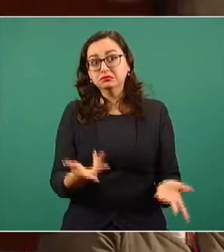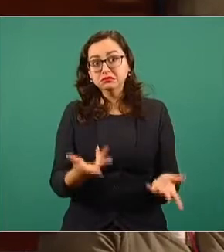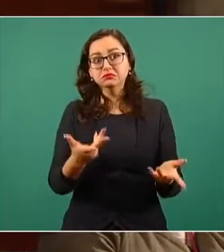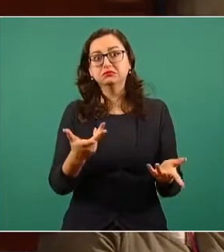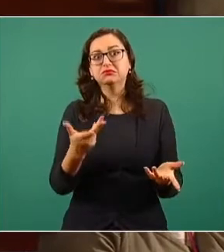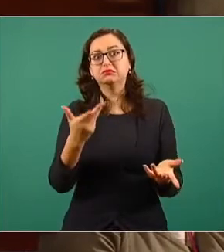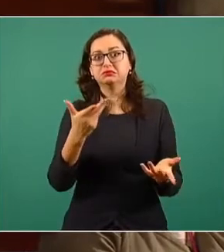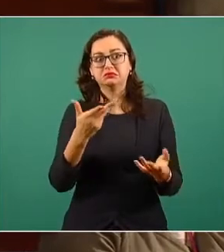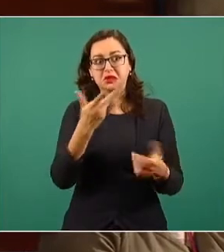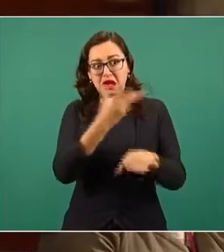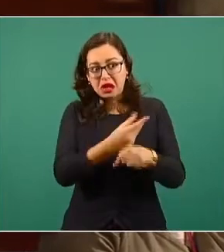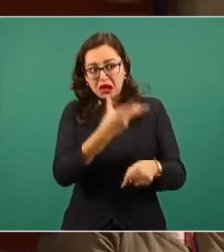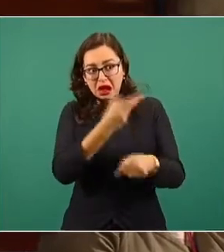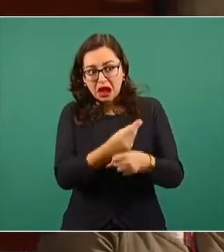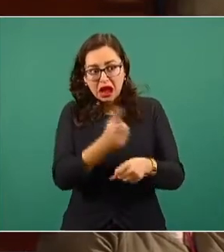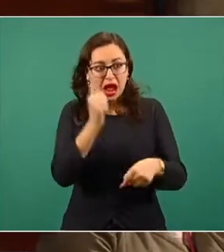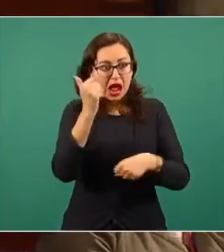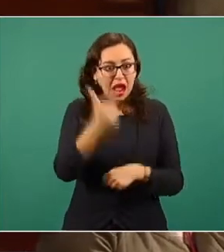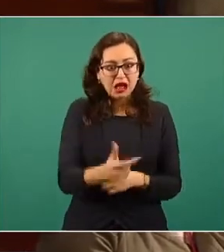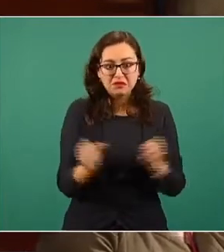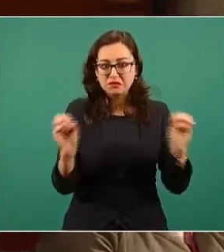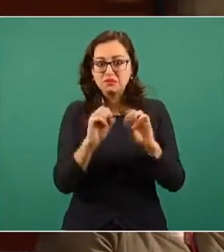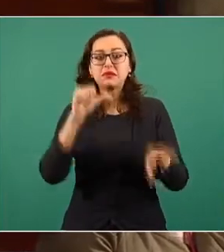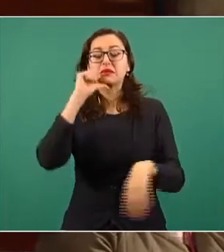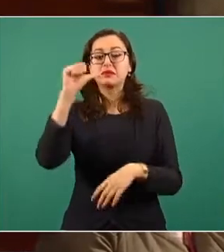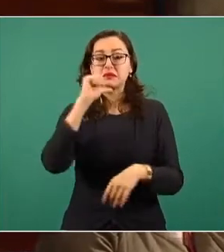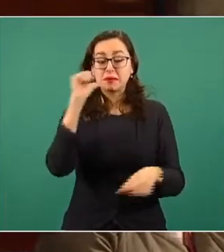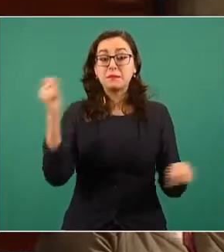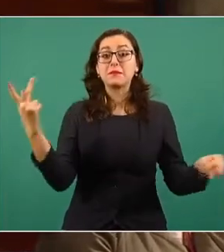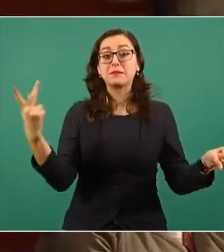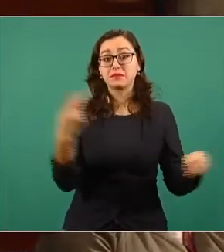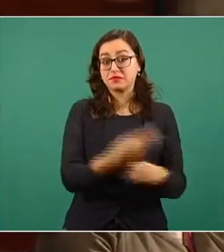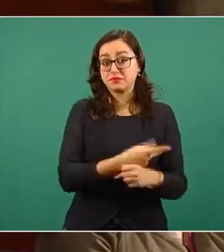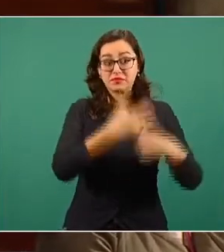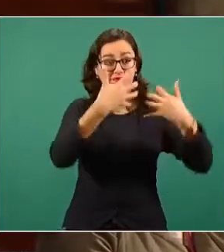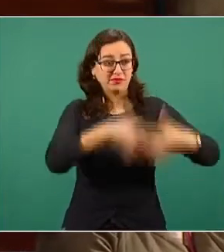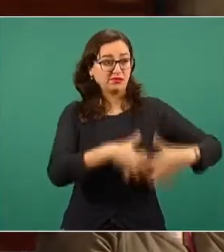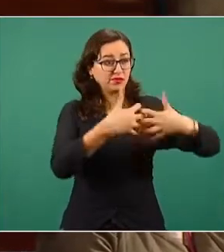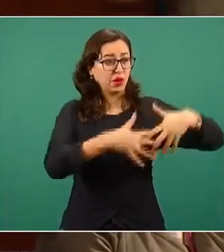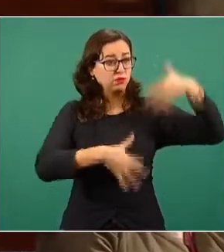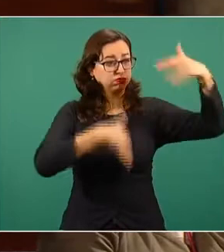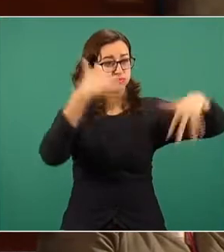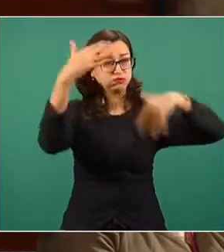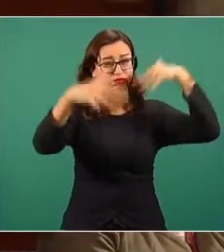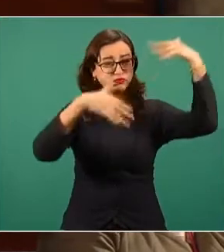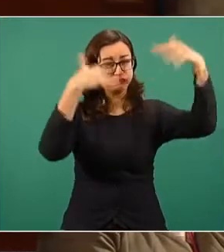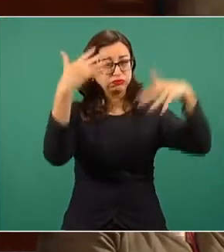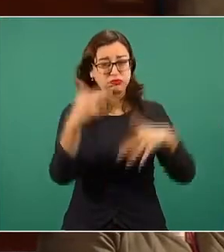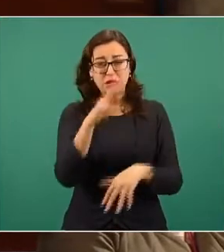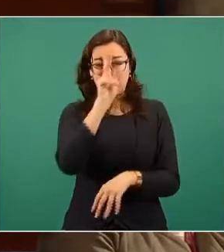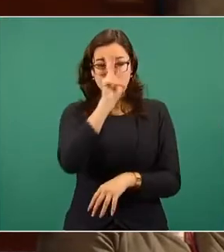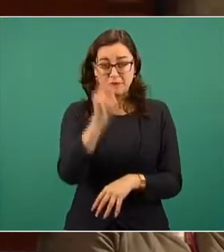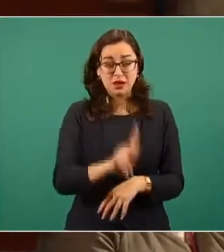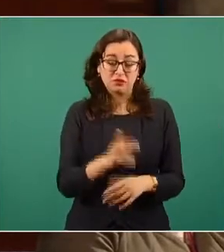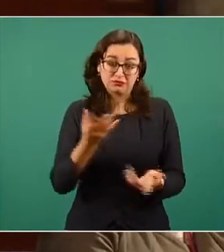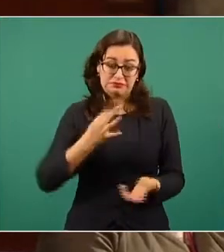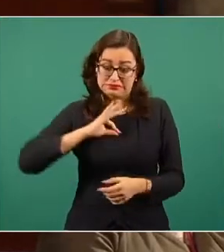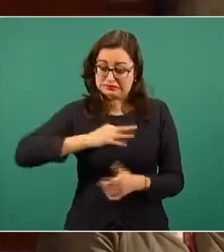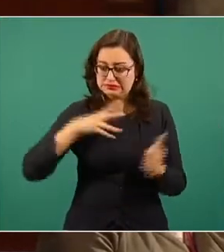y obviamente esto está complicando también la situación del COVID-19 que se vive allá. Y por otra parte,